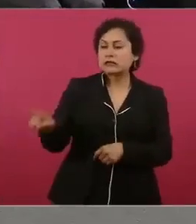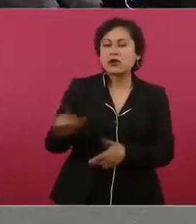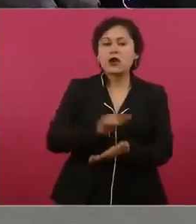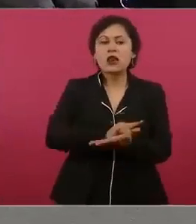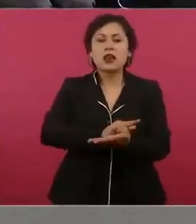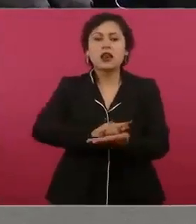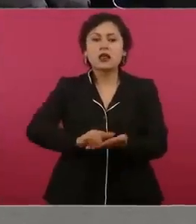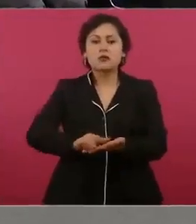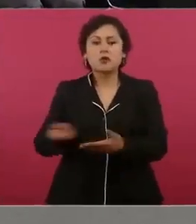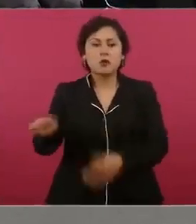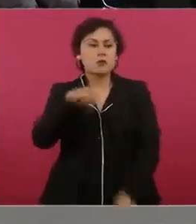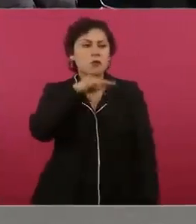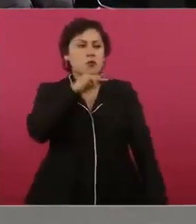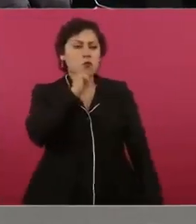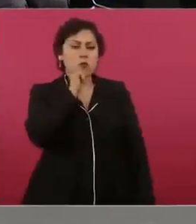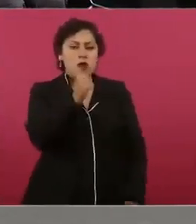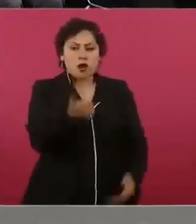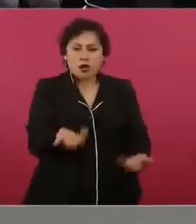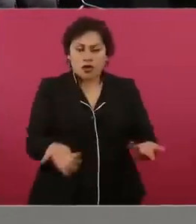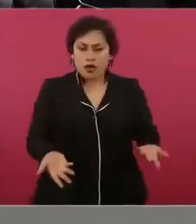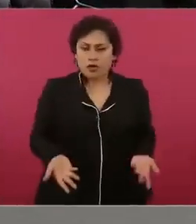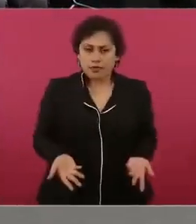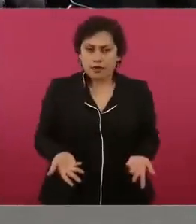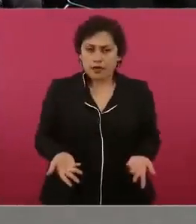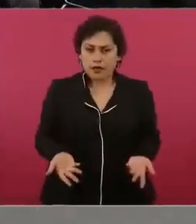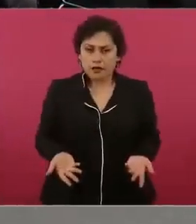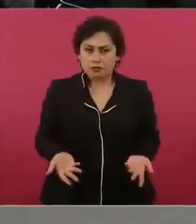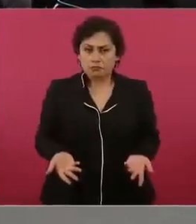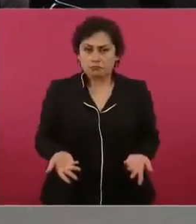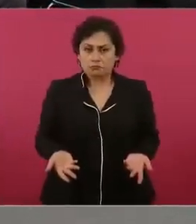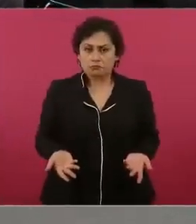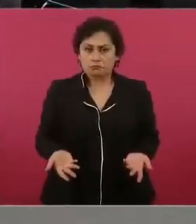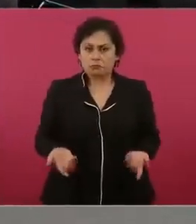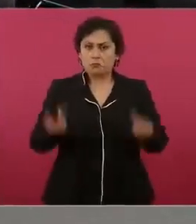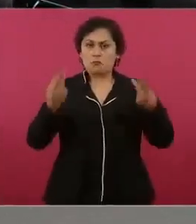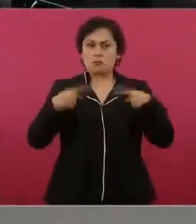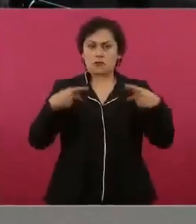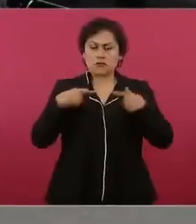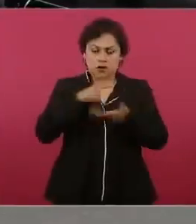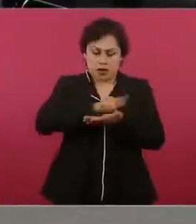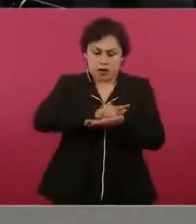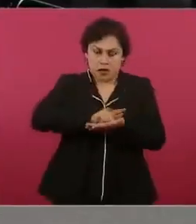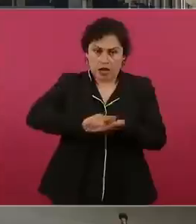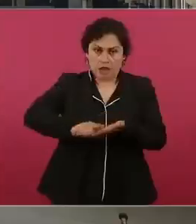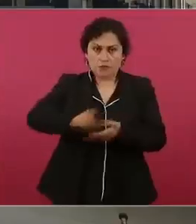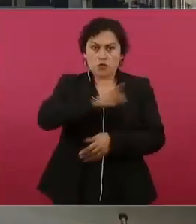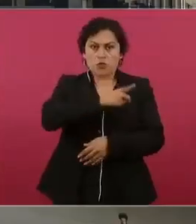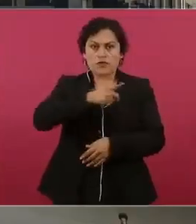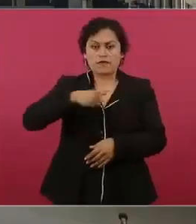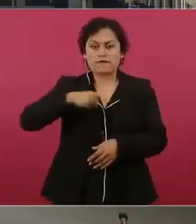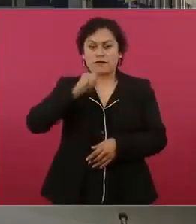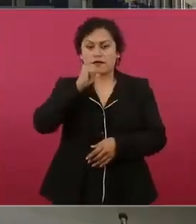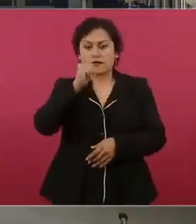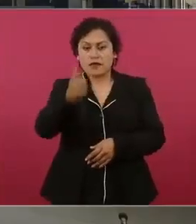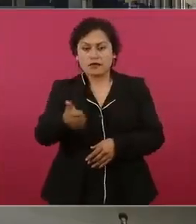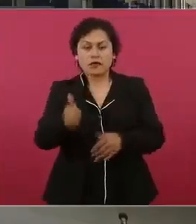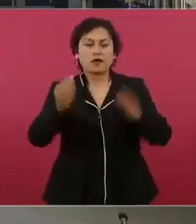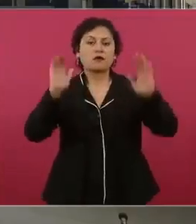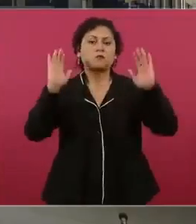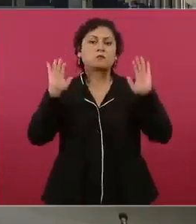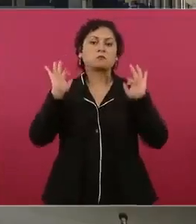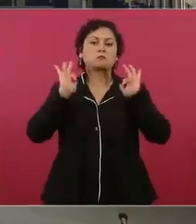El que nada debe, nada teme, pero eso que están haciendo de